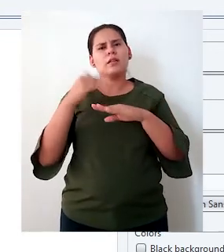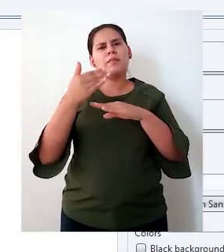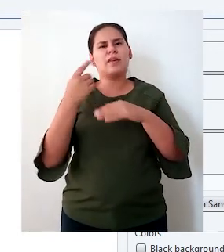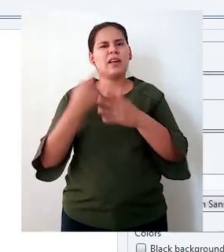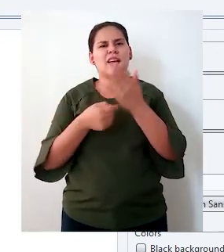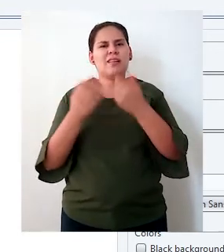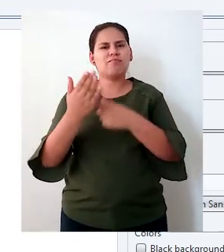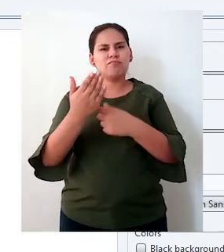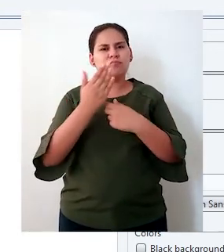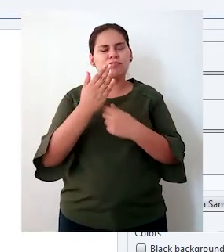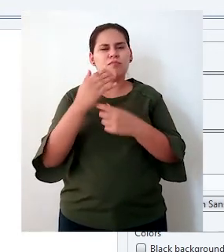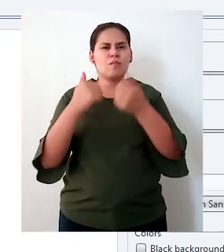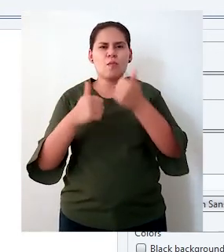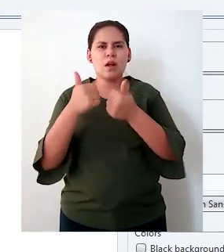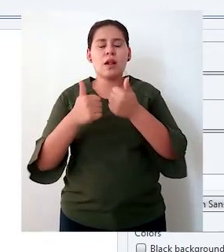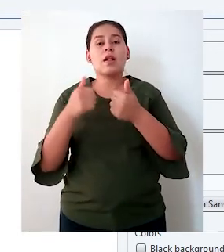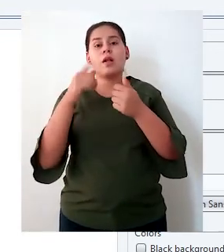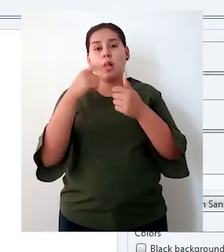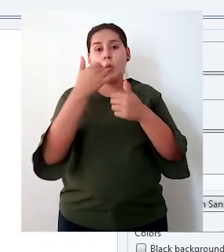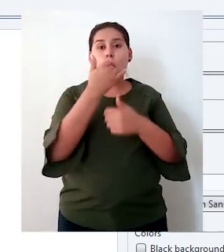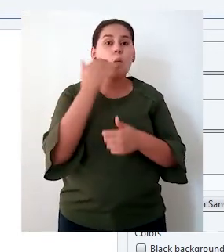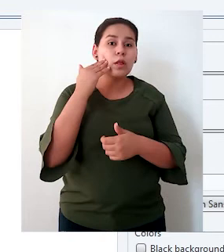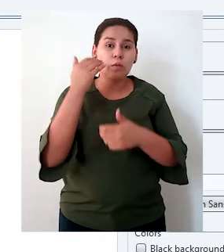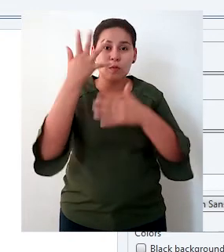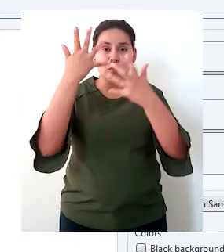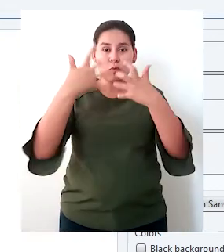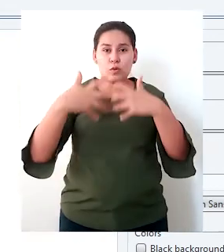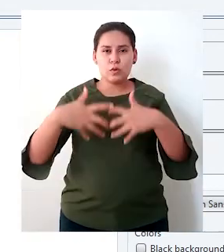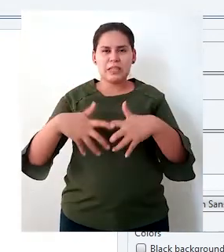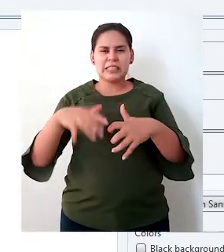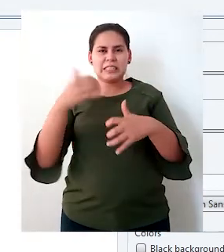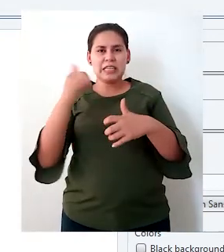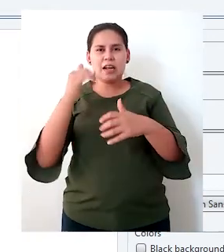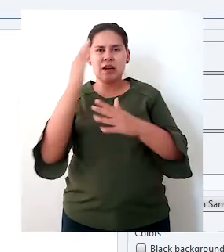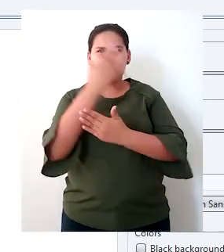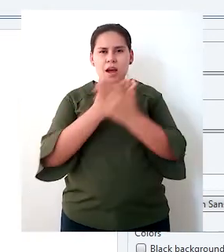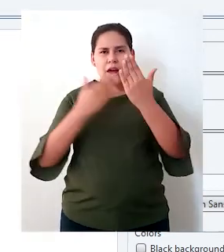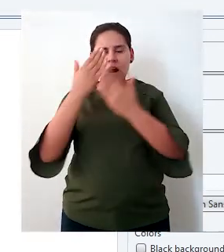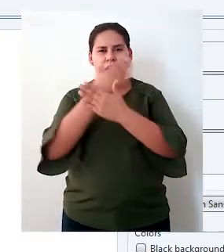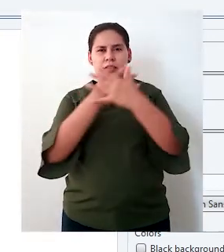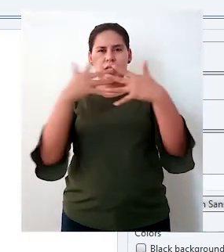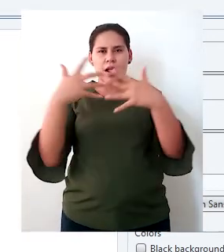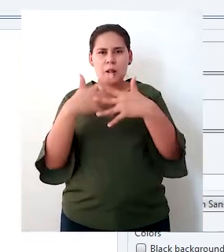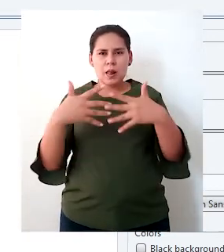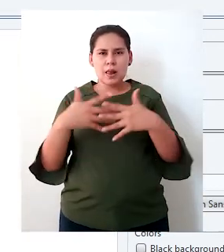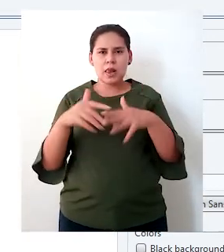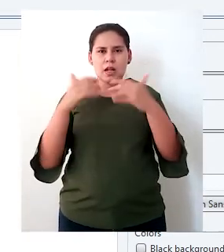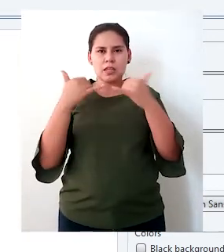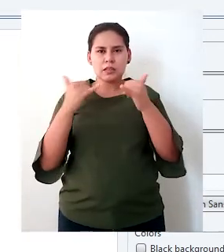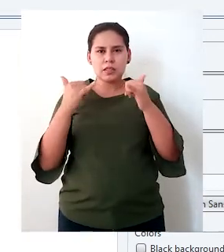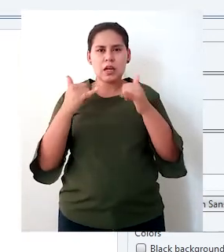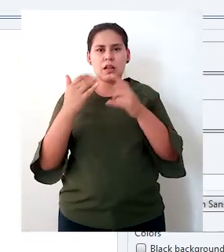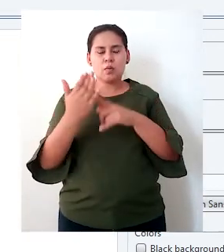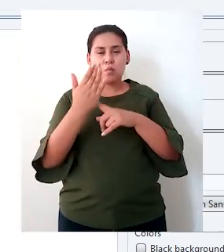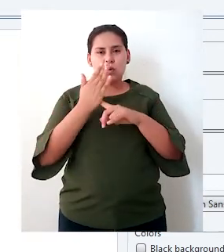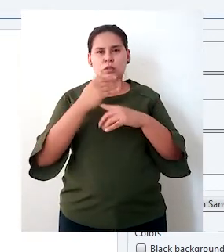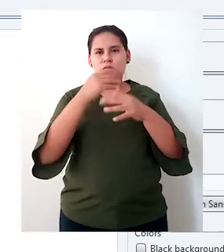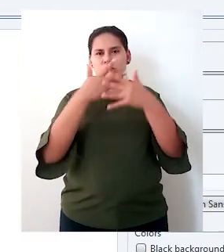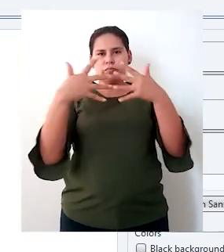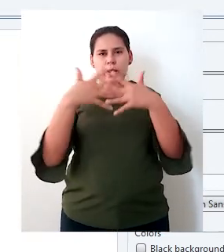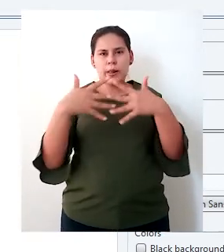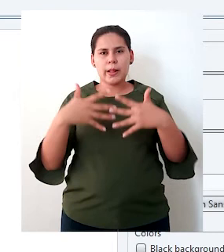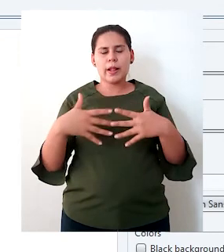lo que me muestra? Después de que el software hace todo ese análisis de texto, me muestra los índices